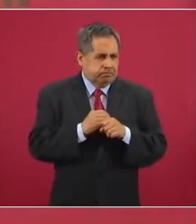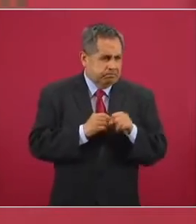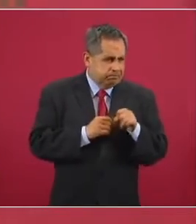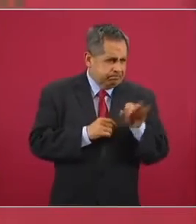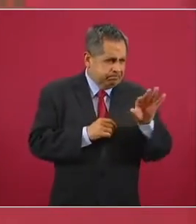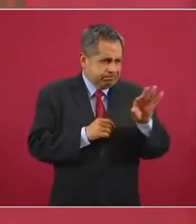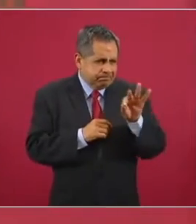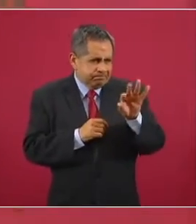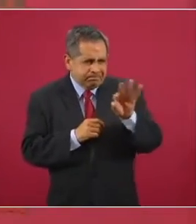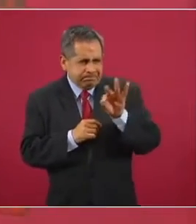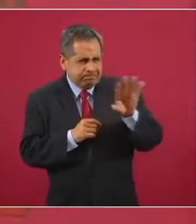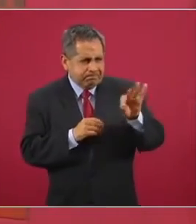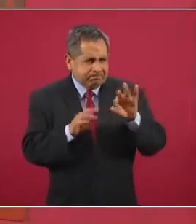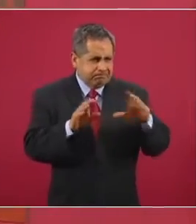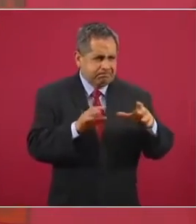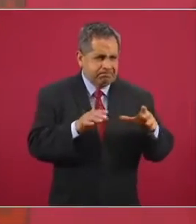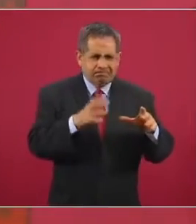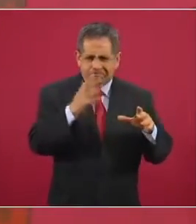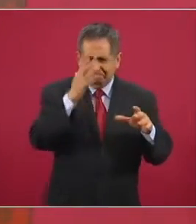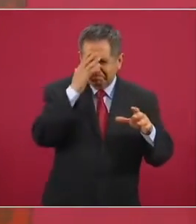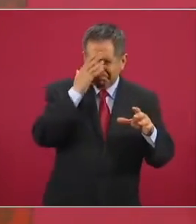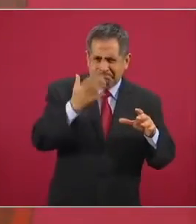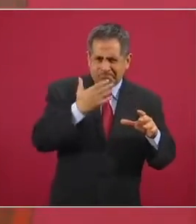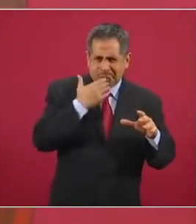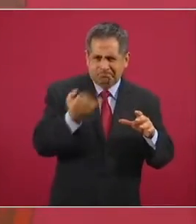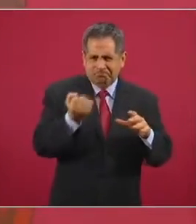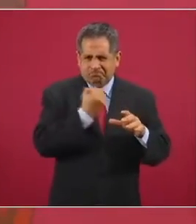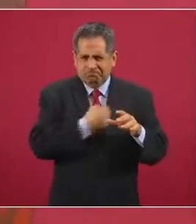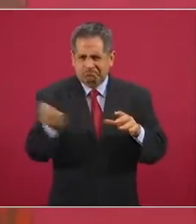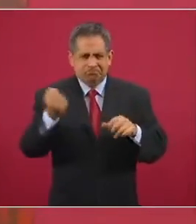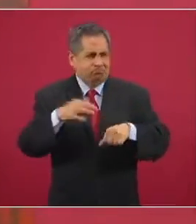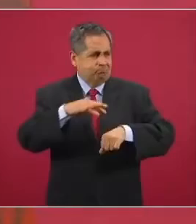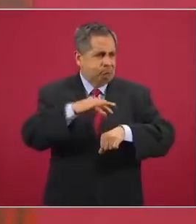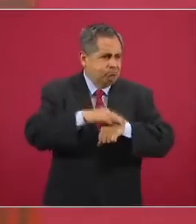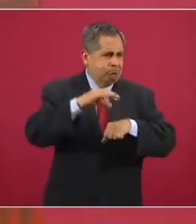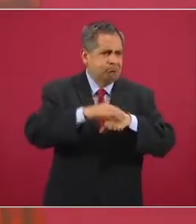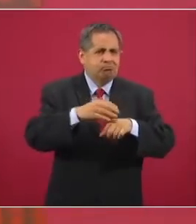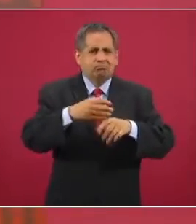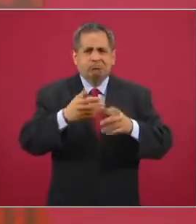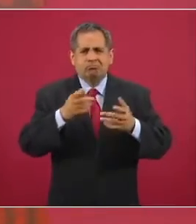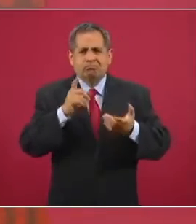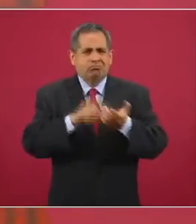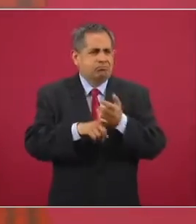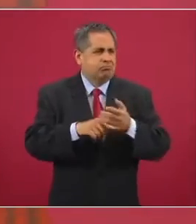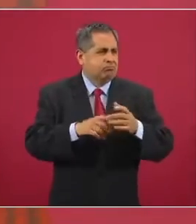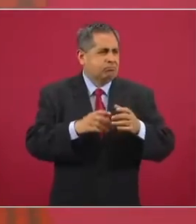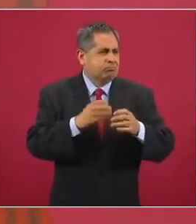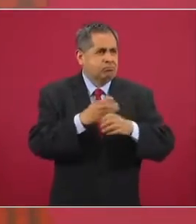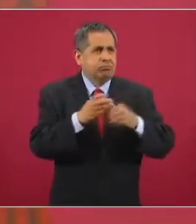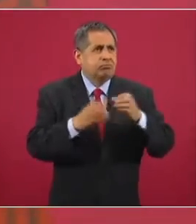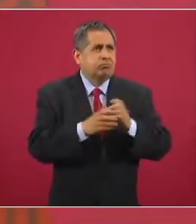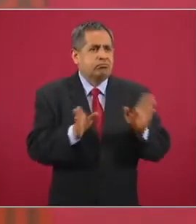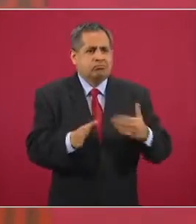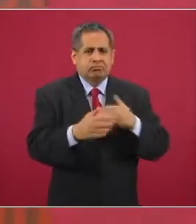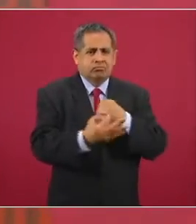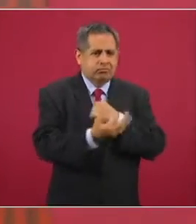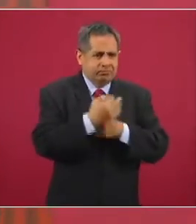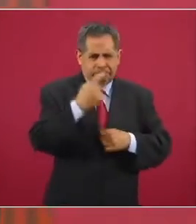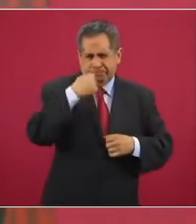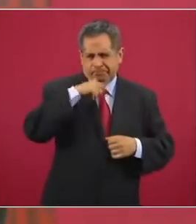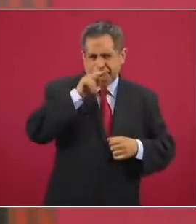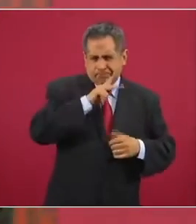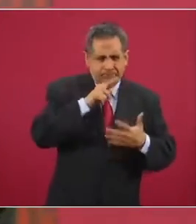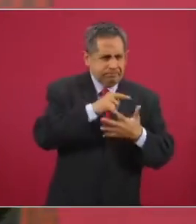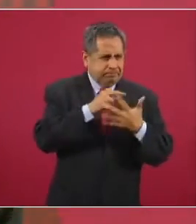que se tiene en personal médico, en equipos, donde